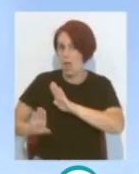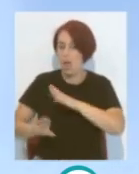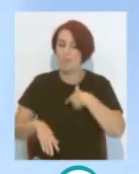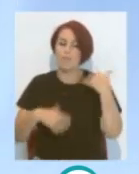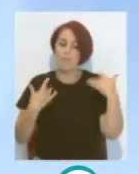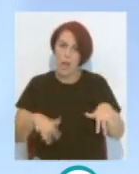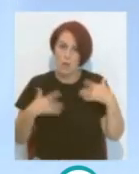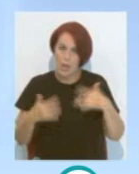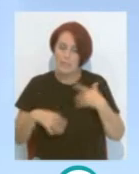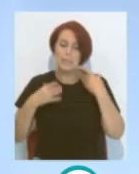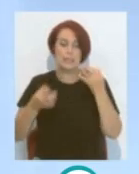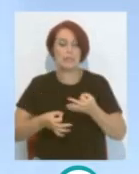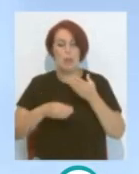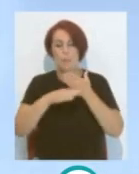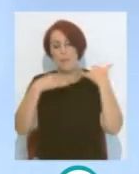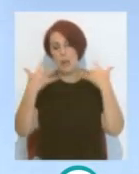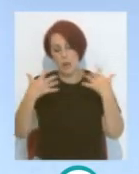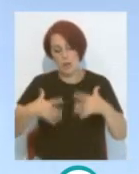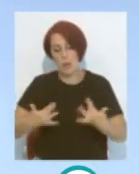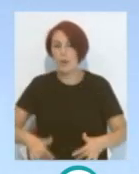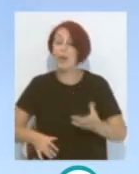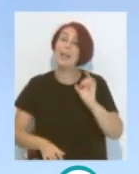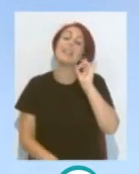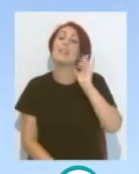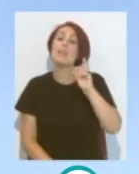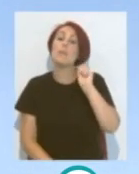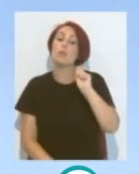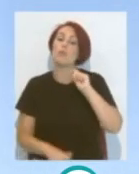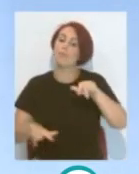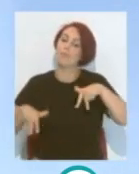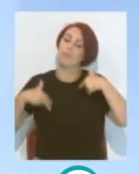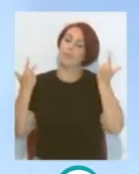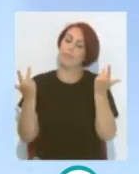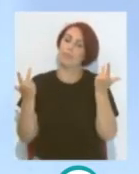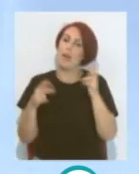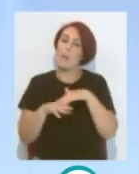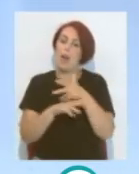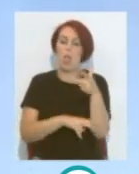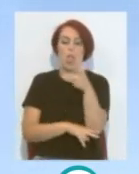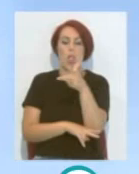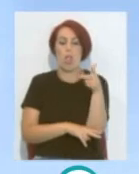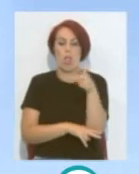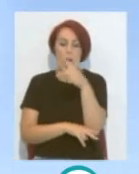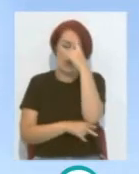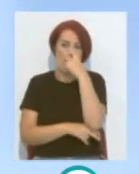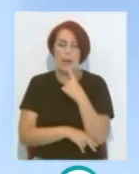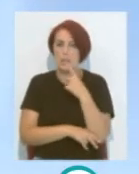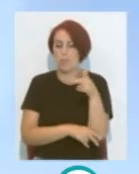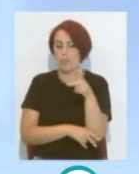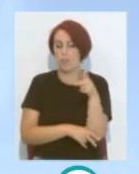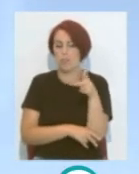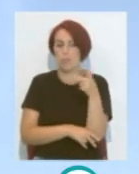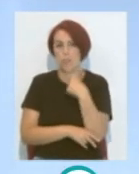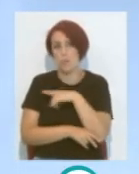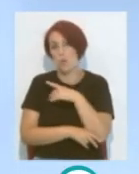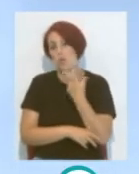miércoles Siempre nos permitían Esos 15 minutitos De cortesía Para grabar Imágenes Y entendemos